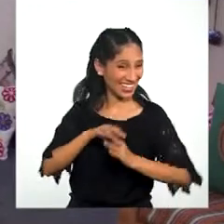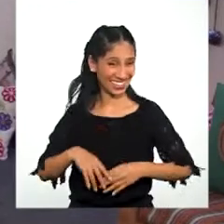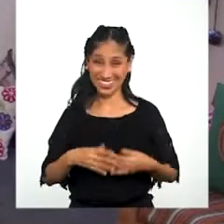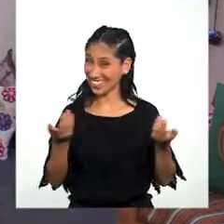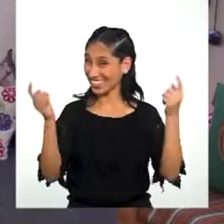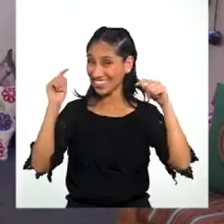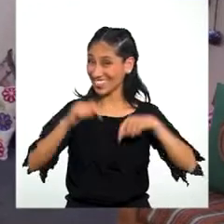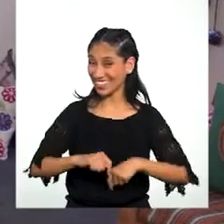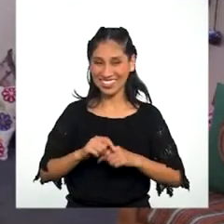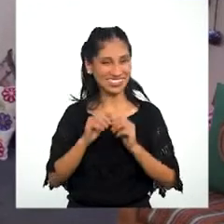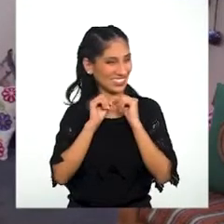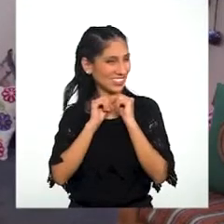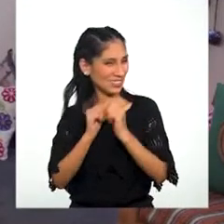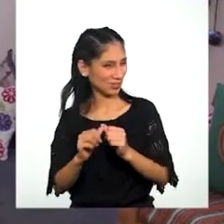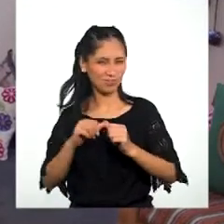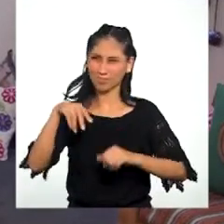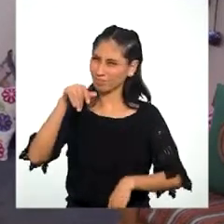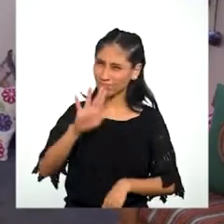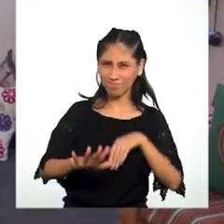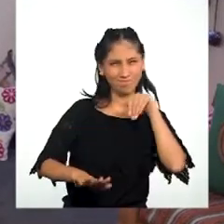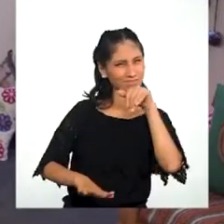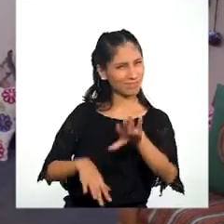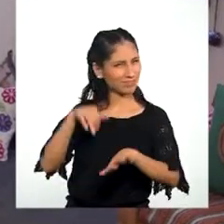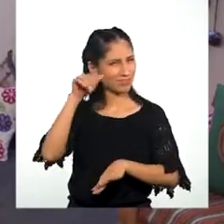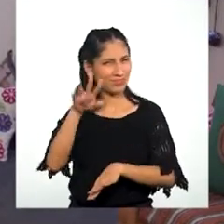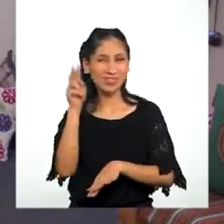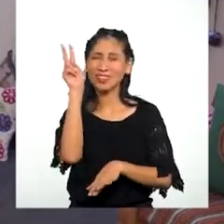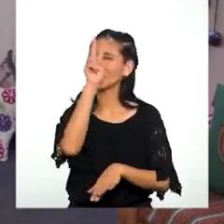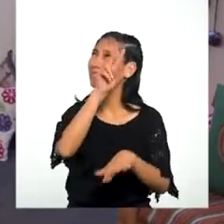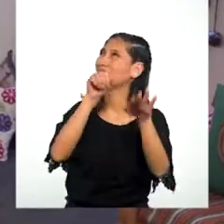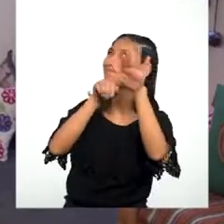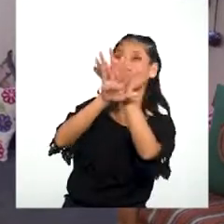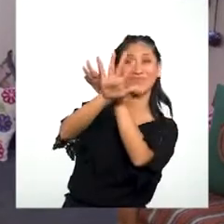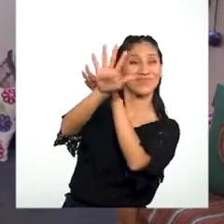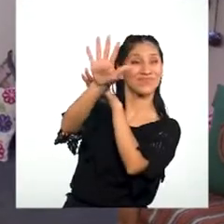Ahora, seguimos caminando y miramos al cielo